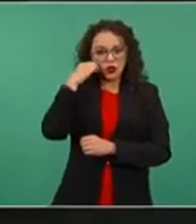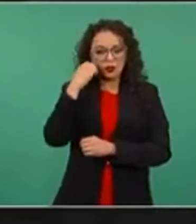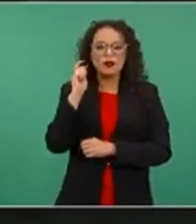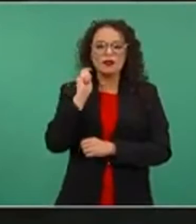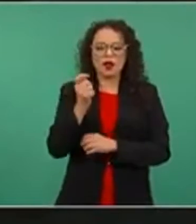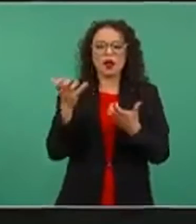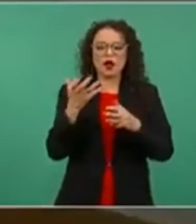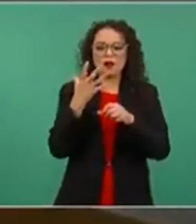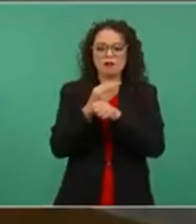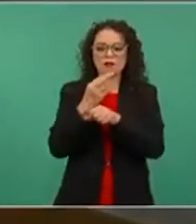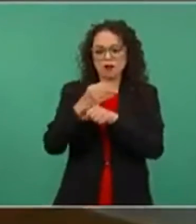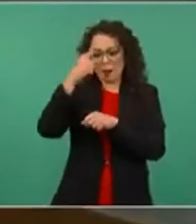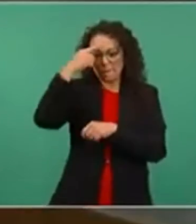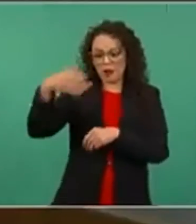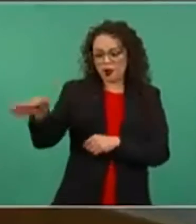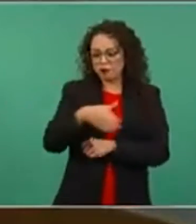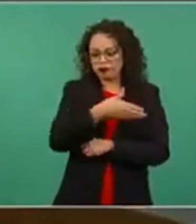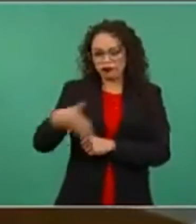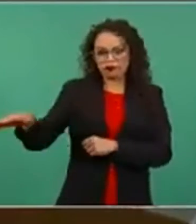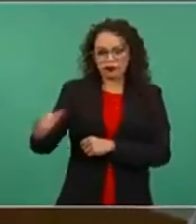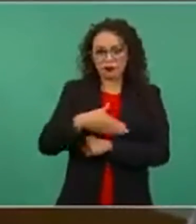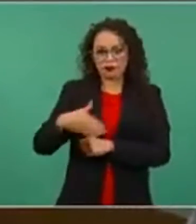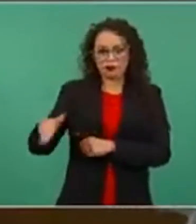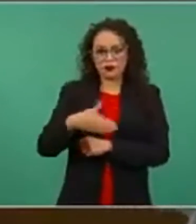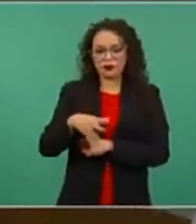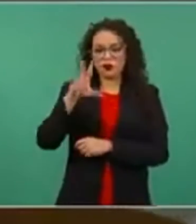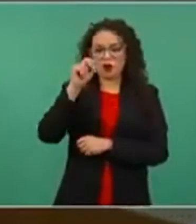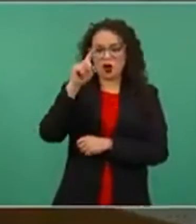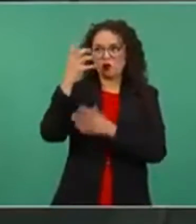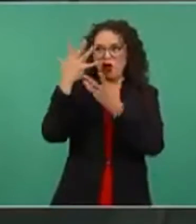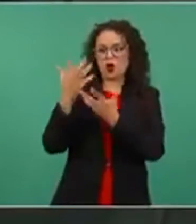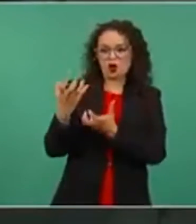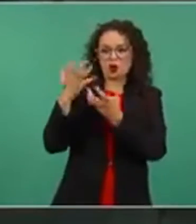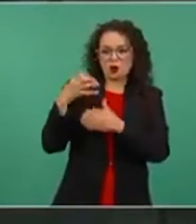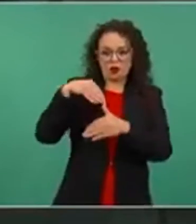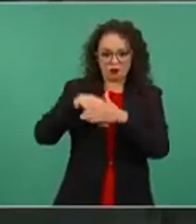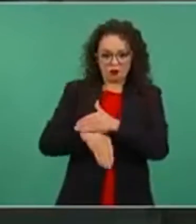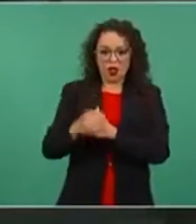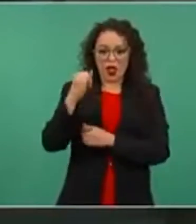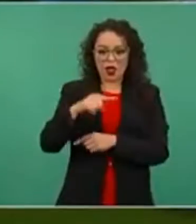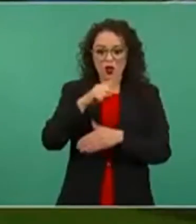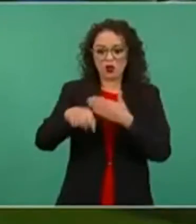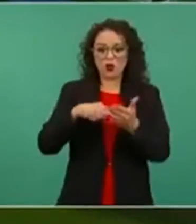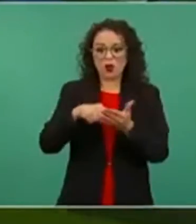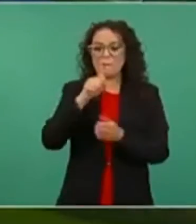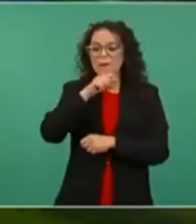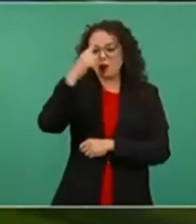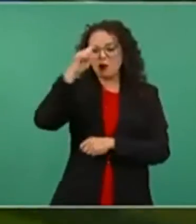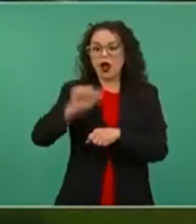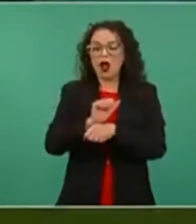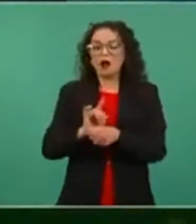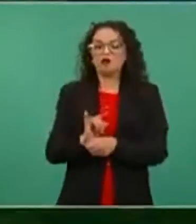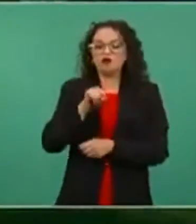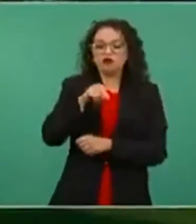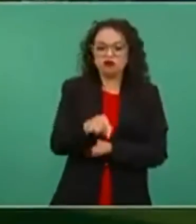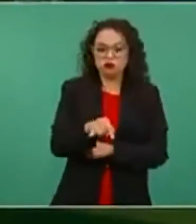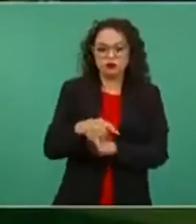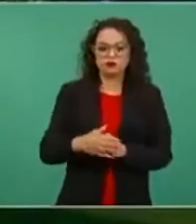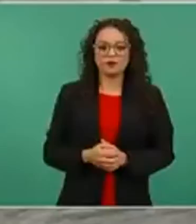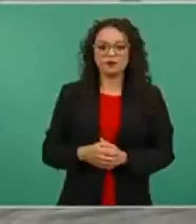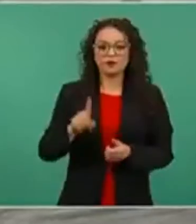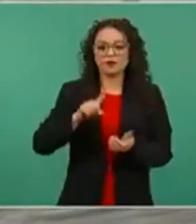continúan los trabajos de montaje de estructura y torre de control y servicios de extinción de incendios Se precisó que faltan